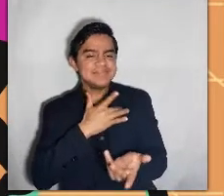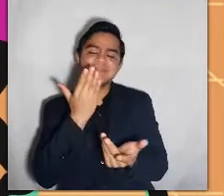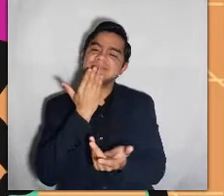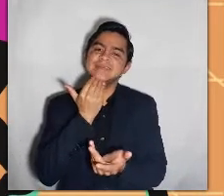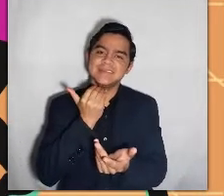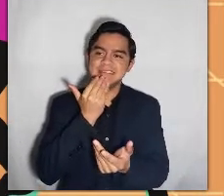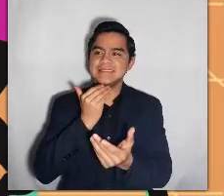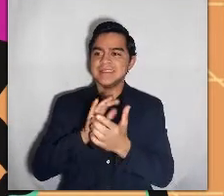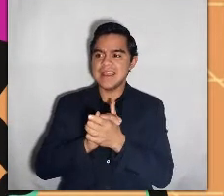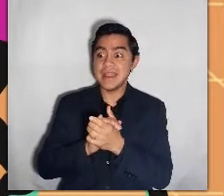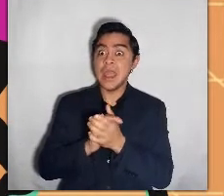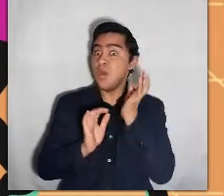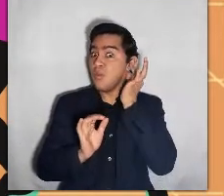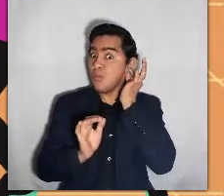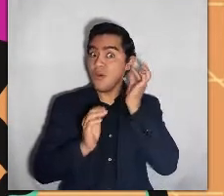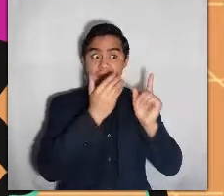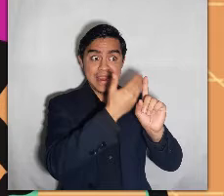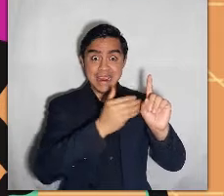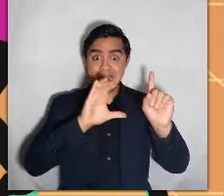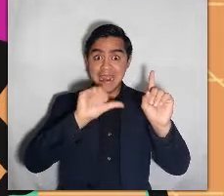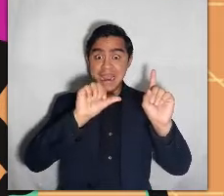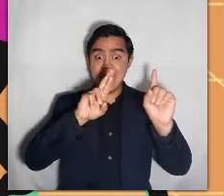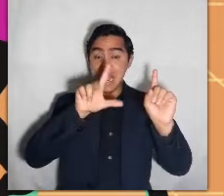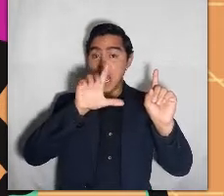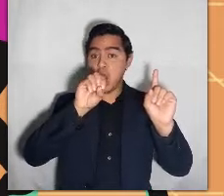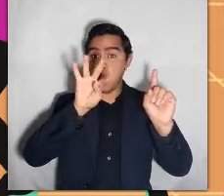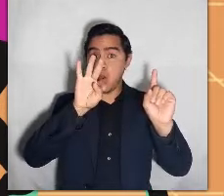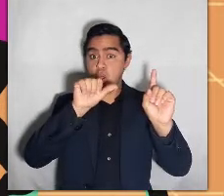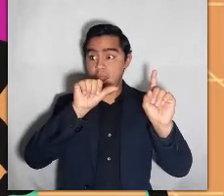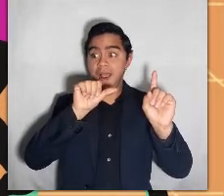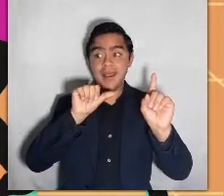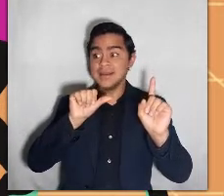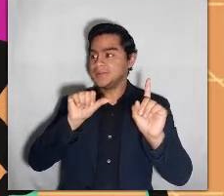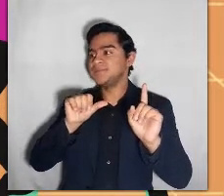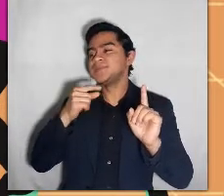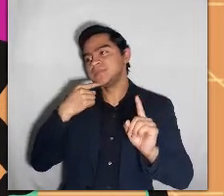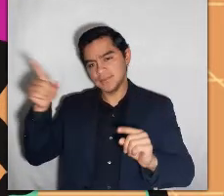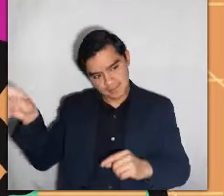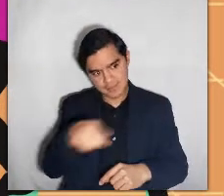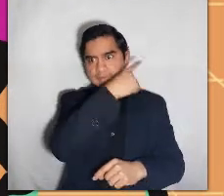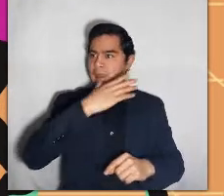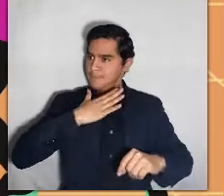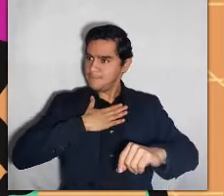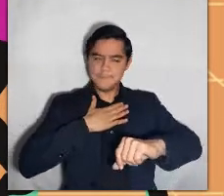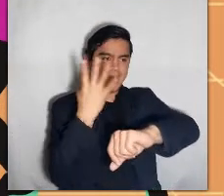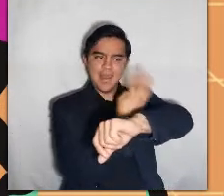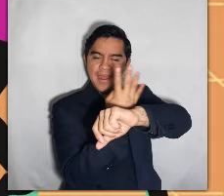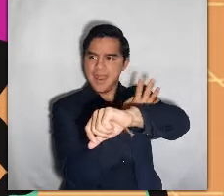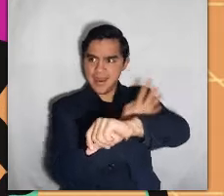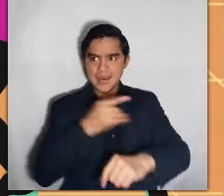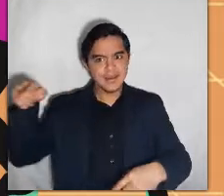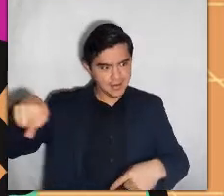al que le encantaban las flores y las plantas, Carlota decidió mandarlo a su jardín encantado